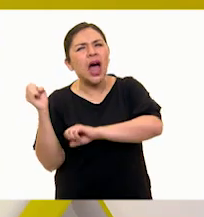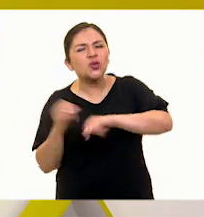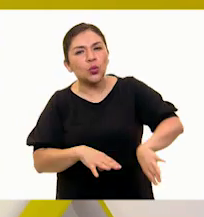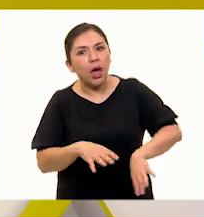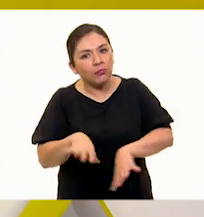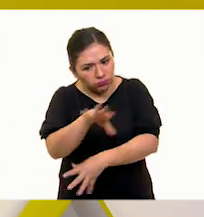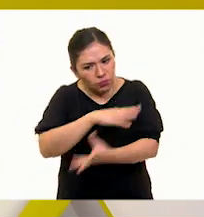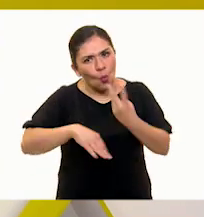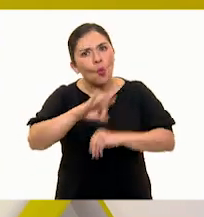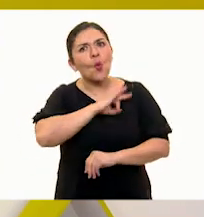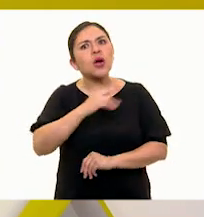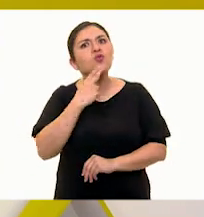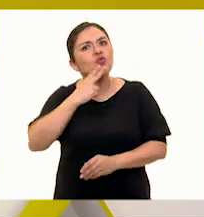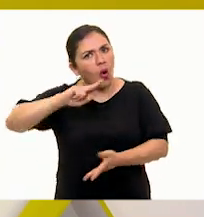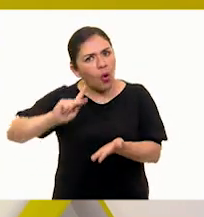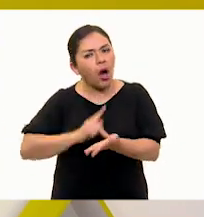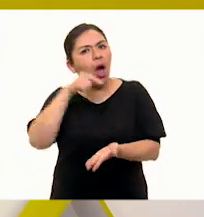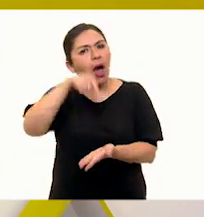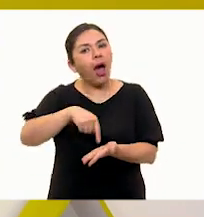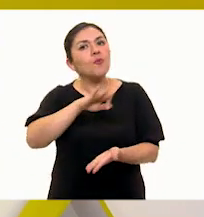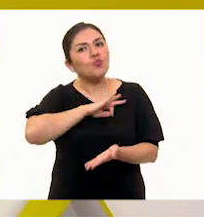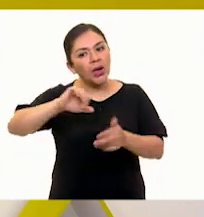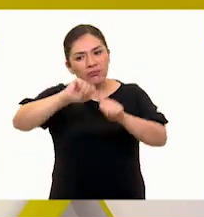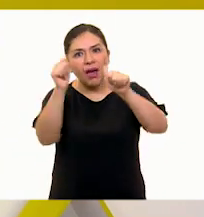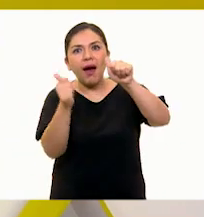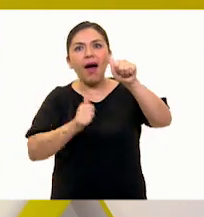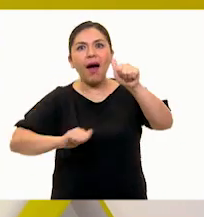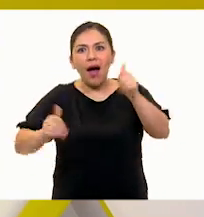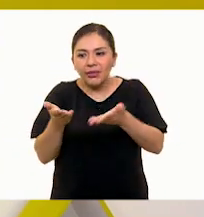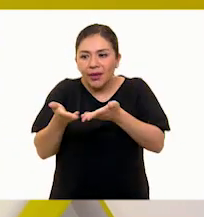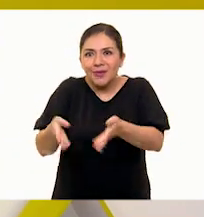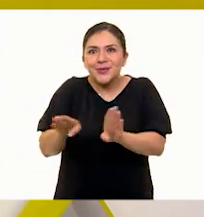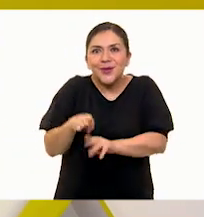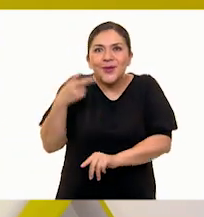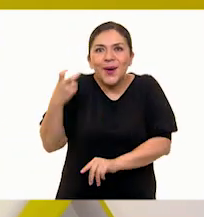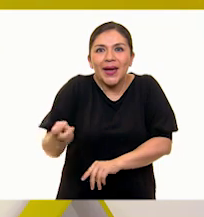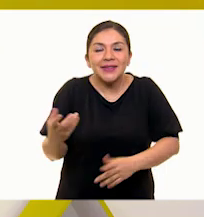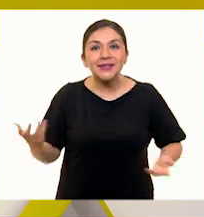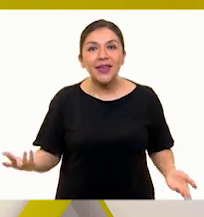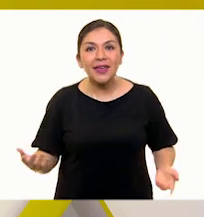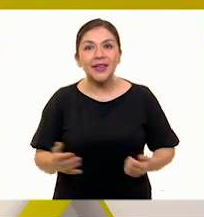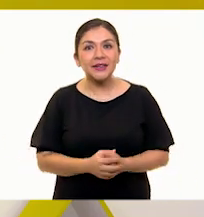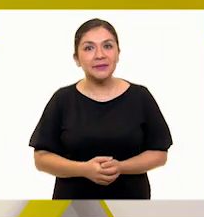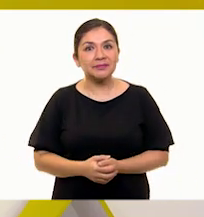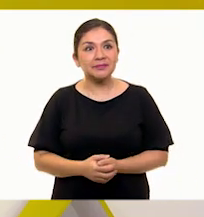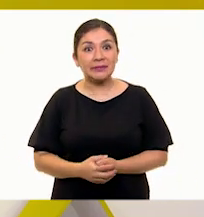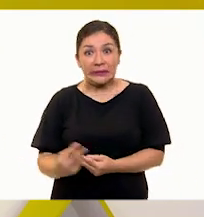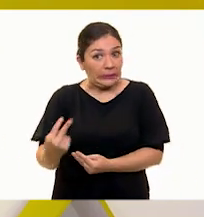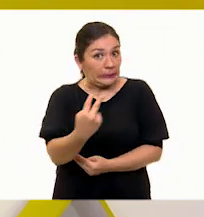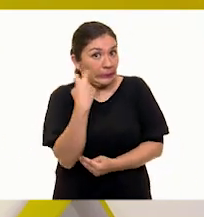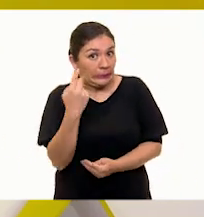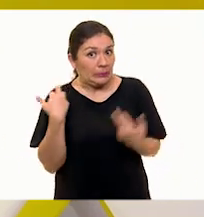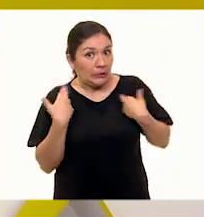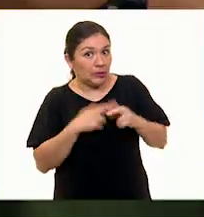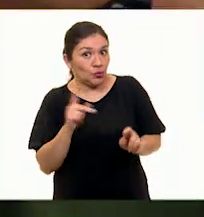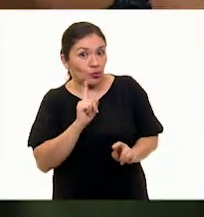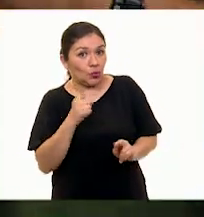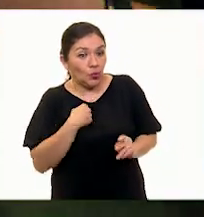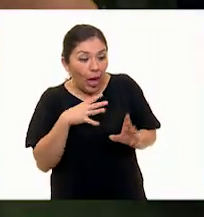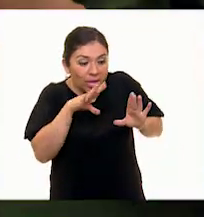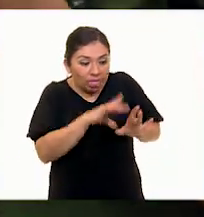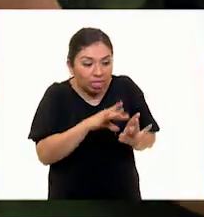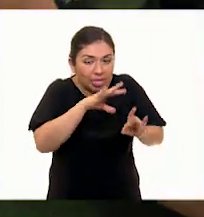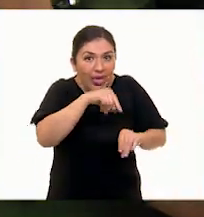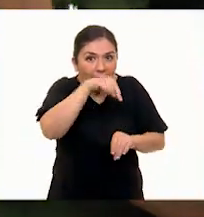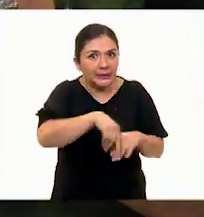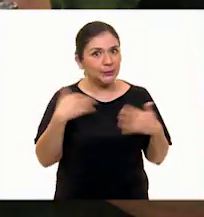segunda vida y se vuelven objetos de arte como este que tenemos aquí. Que no me ve el maestro Galo que estoy agarrando su